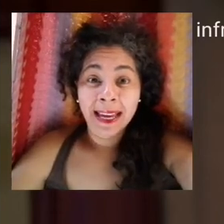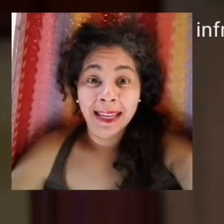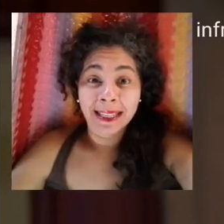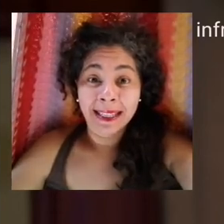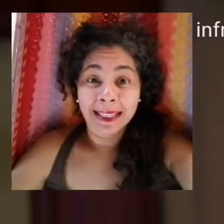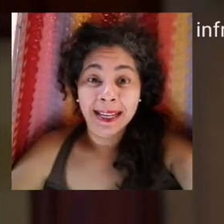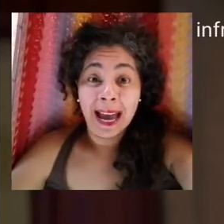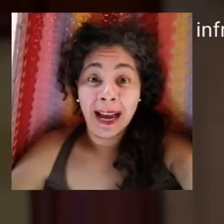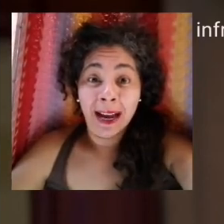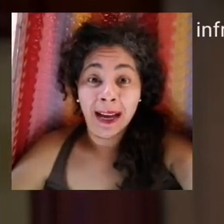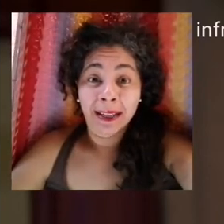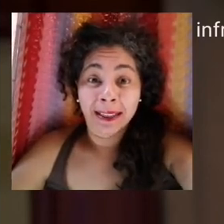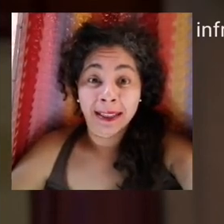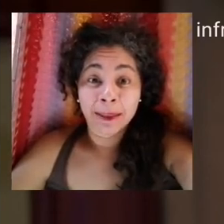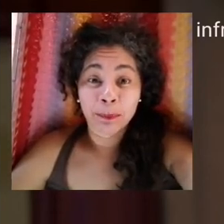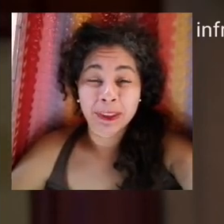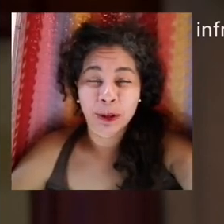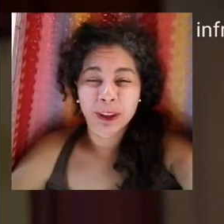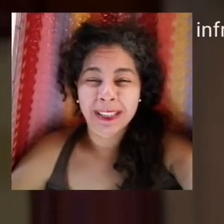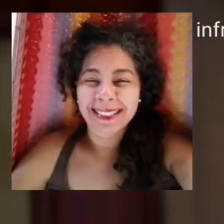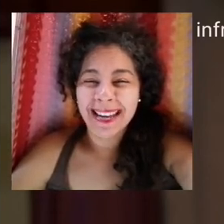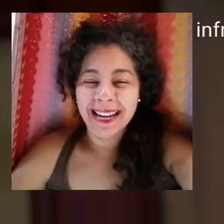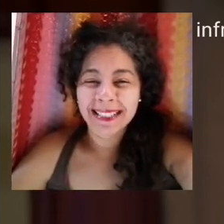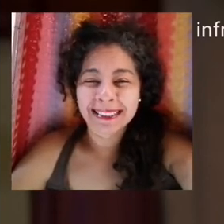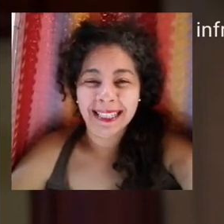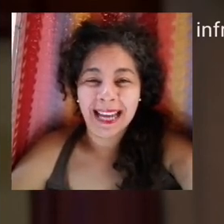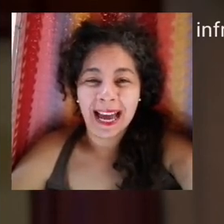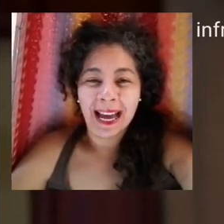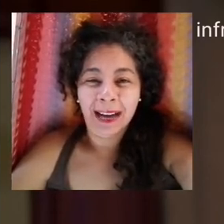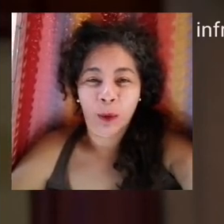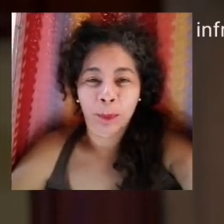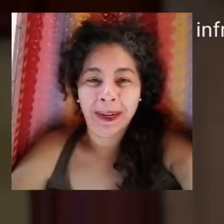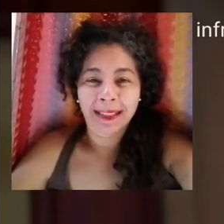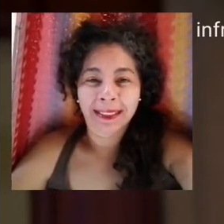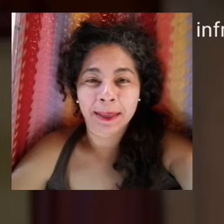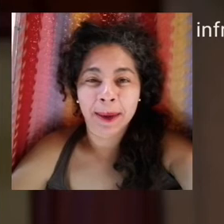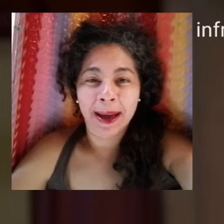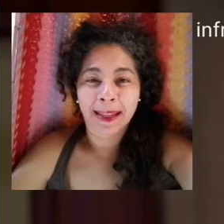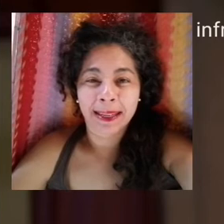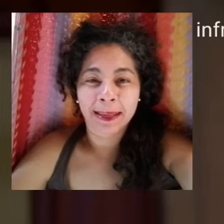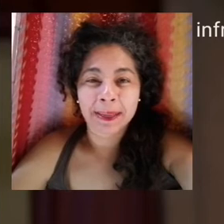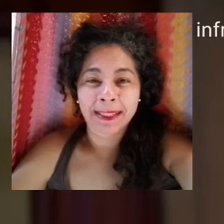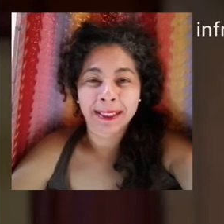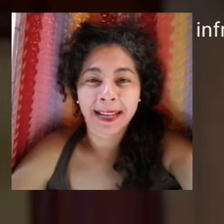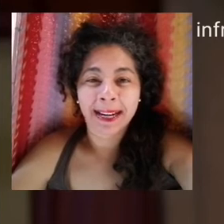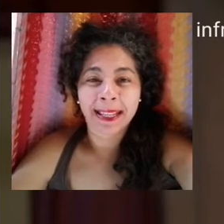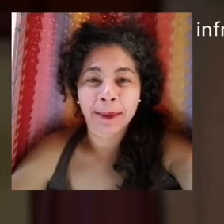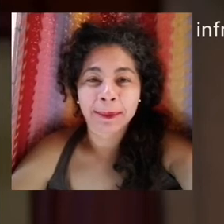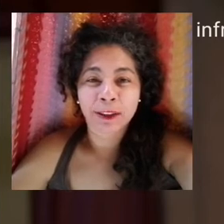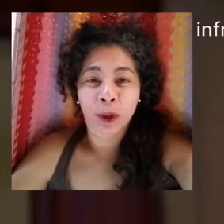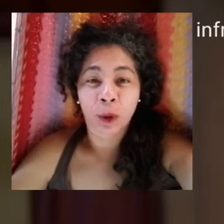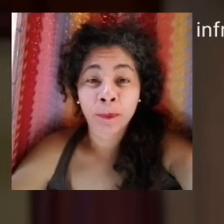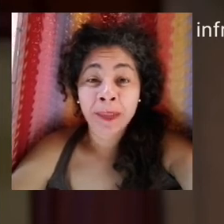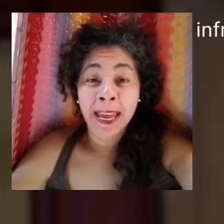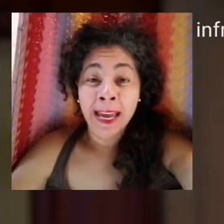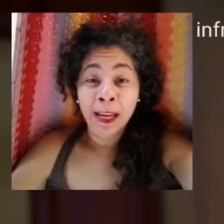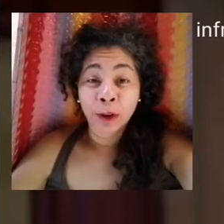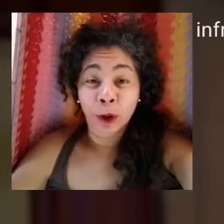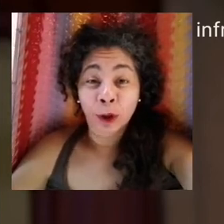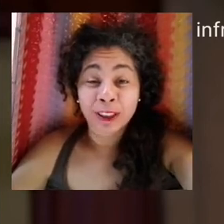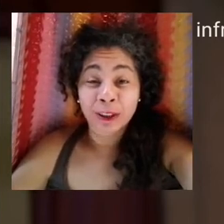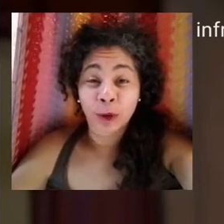los talleres de la Cooperativa Mexicana de Aviación,